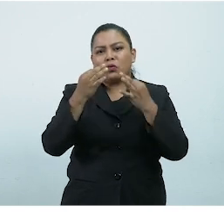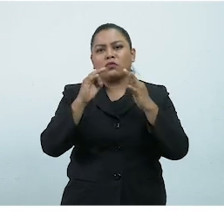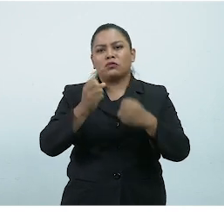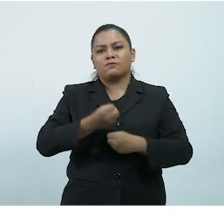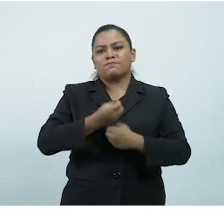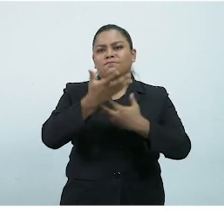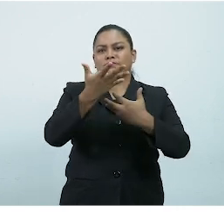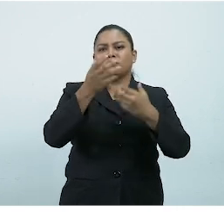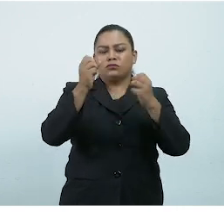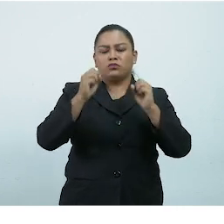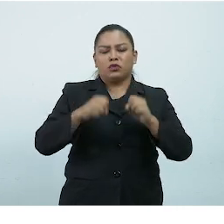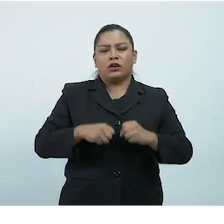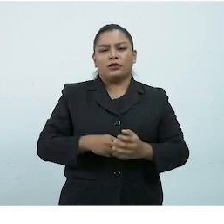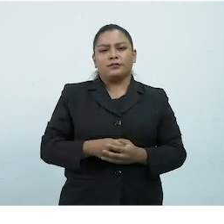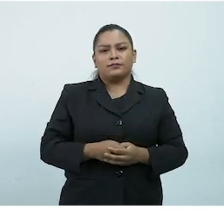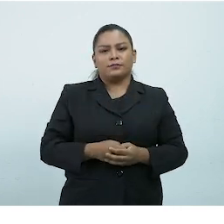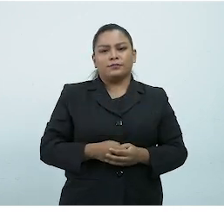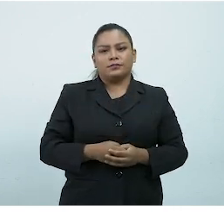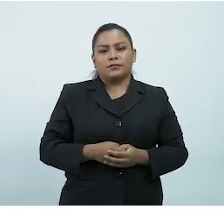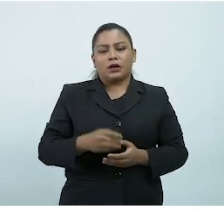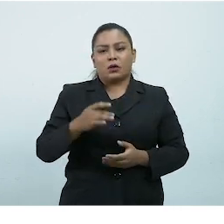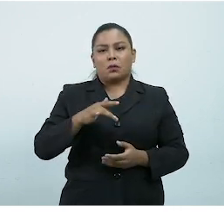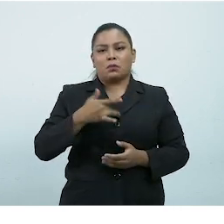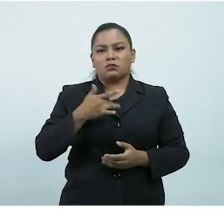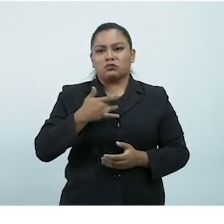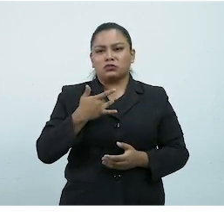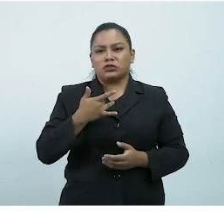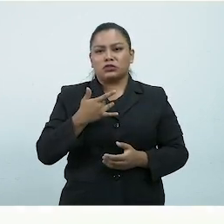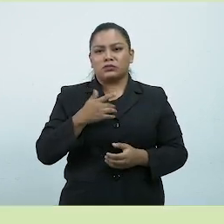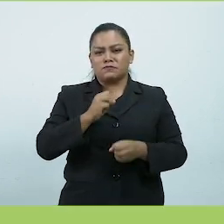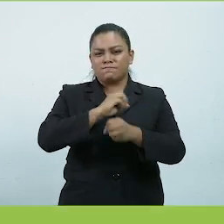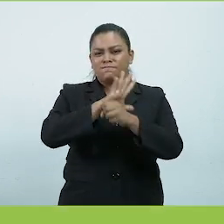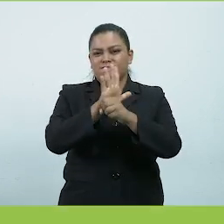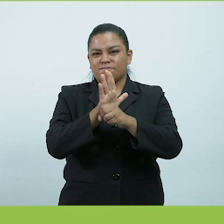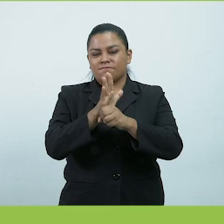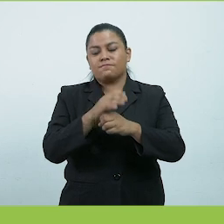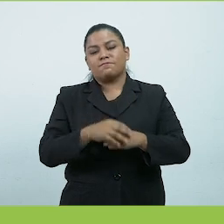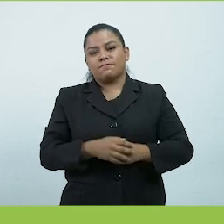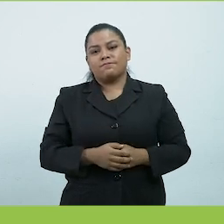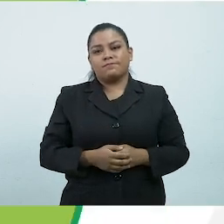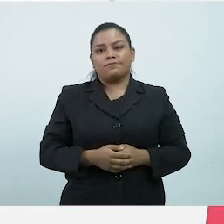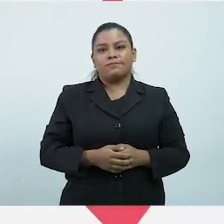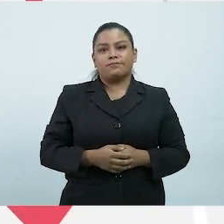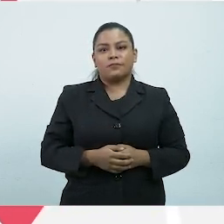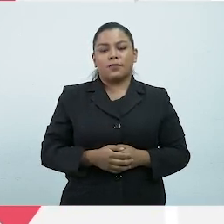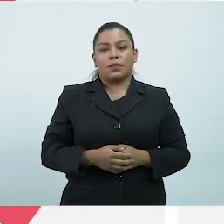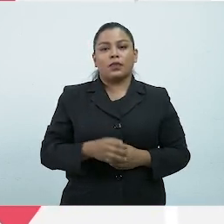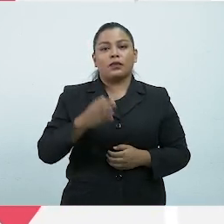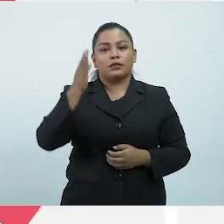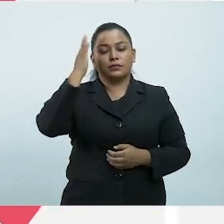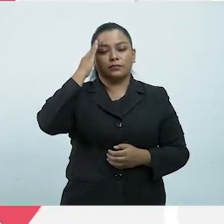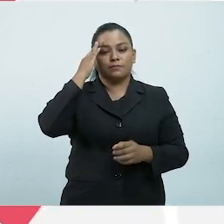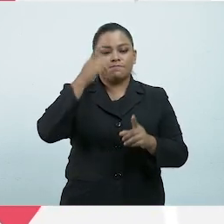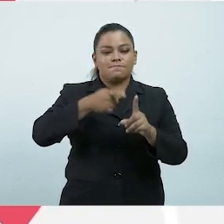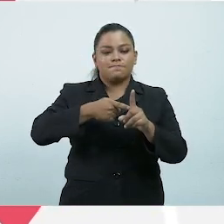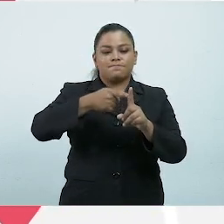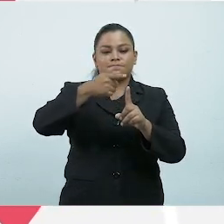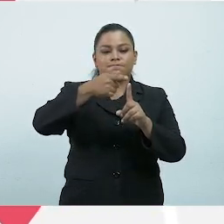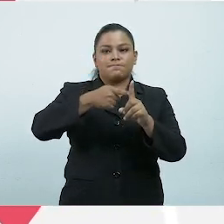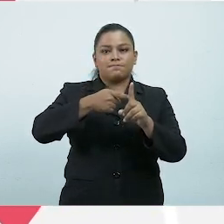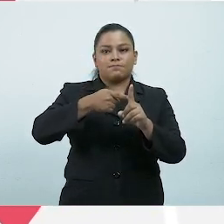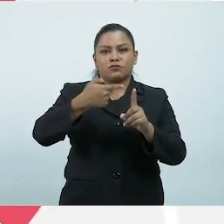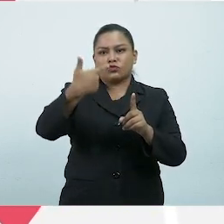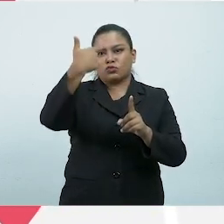permitan transmitir la información como síntomas asociados al COVID-19 Medir la temperatura corporal a los